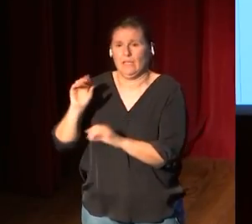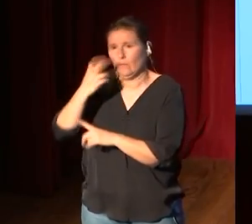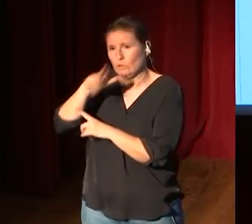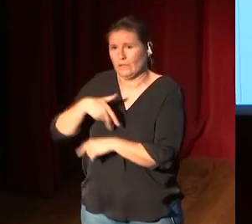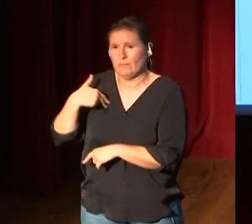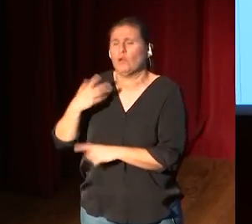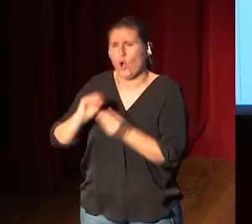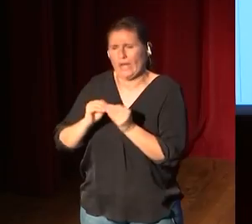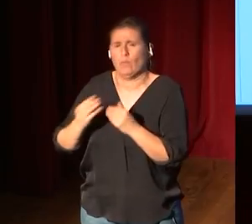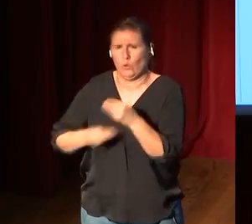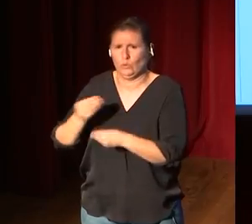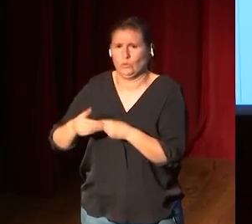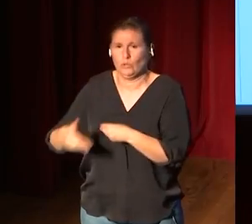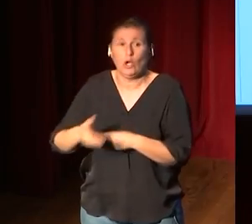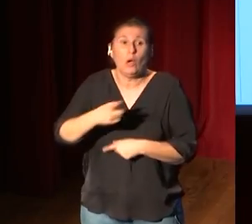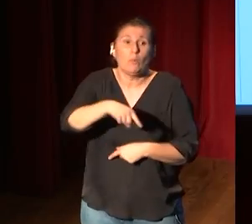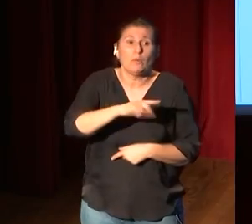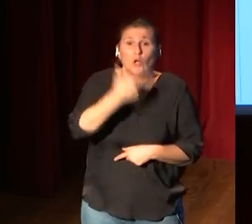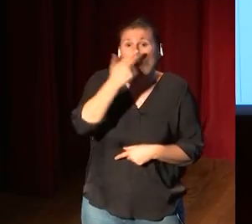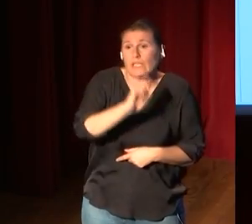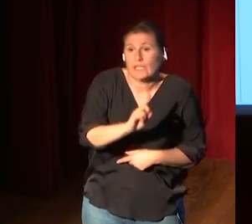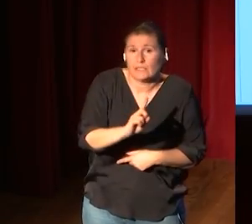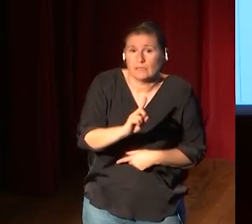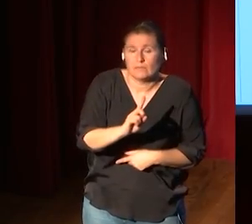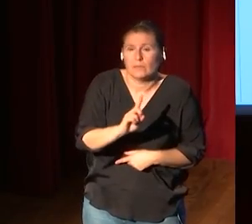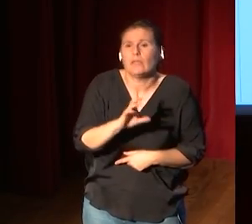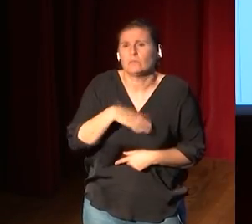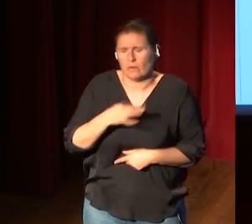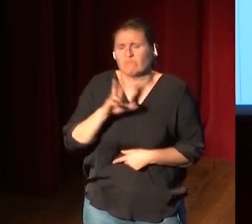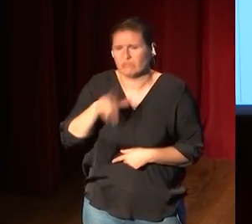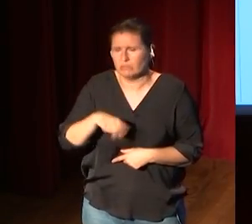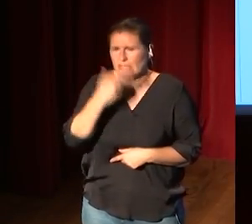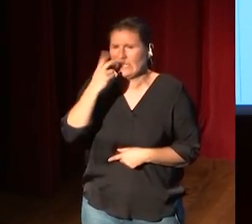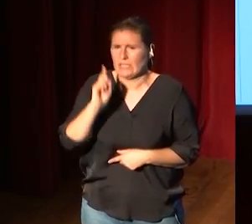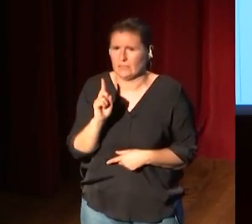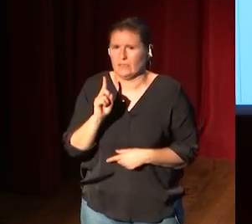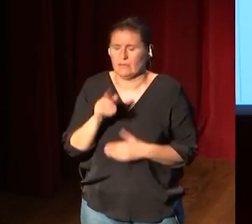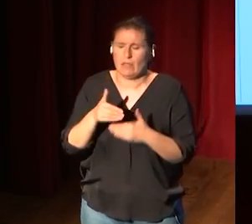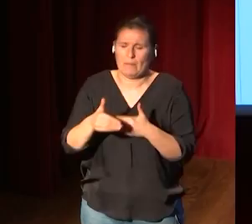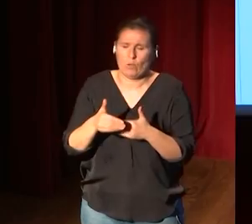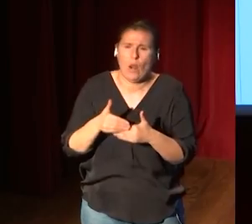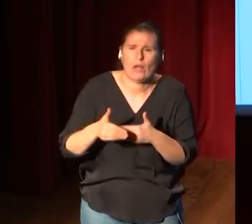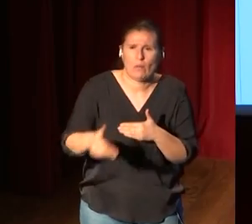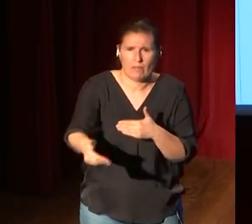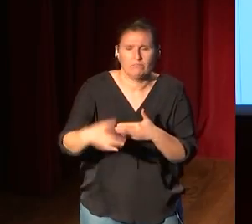a lo mejor no les resulta interesante pero es probable que lo sea a medio y largo plazo